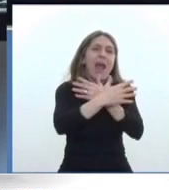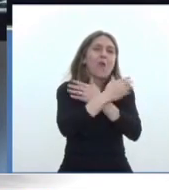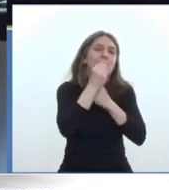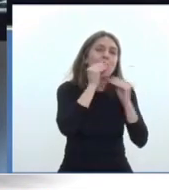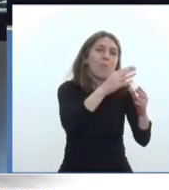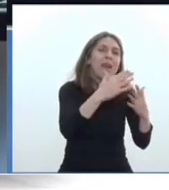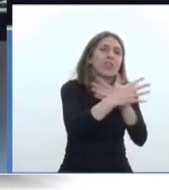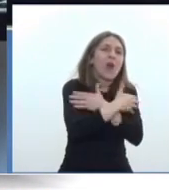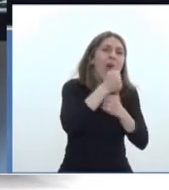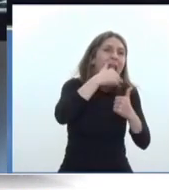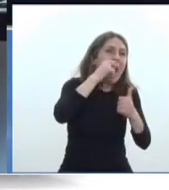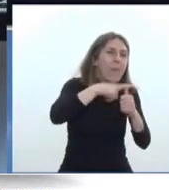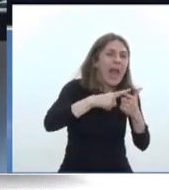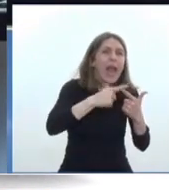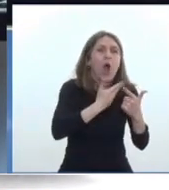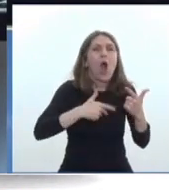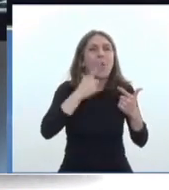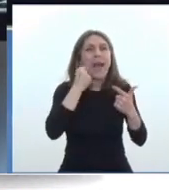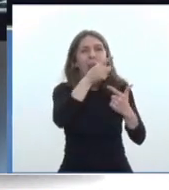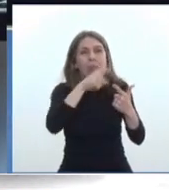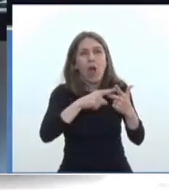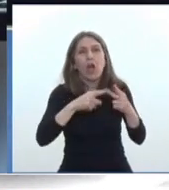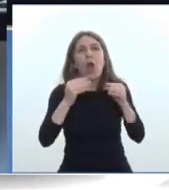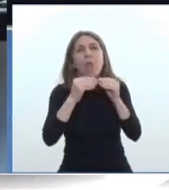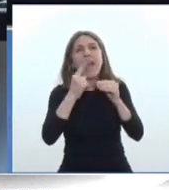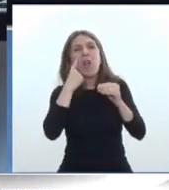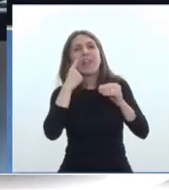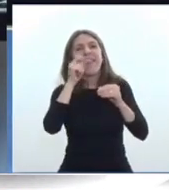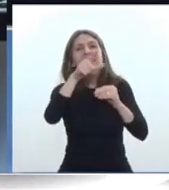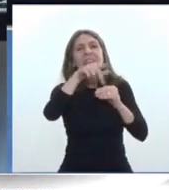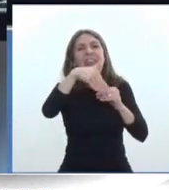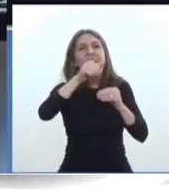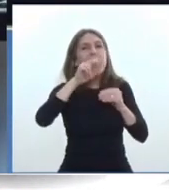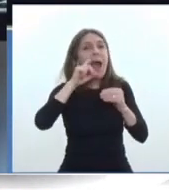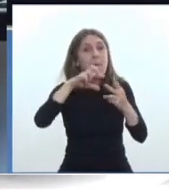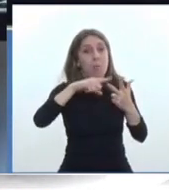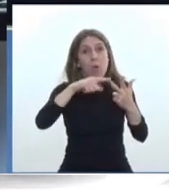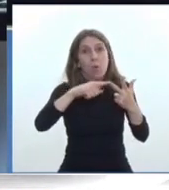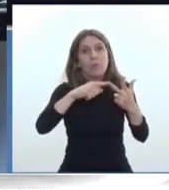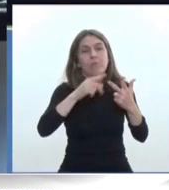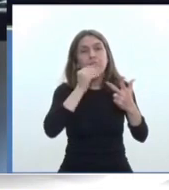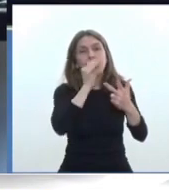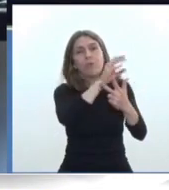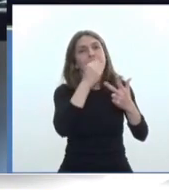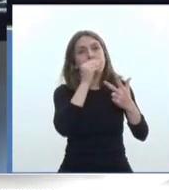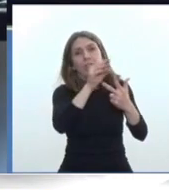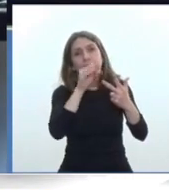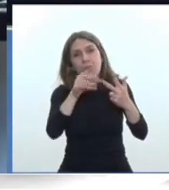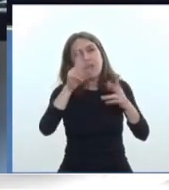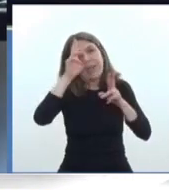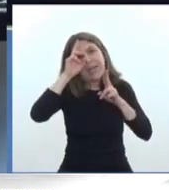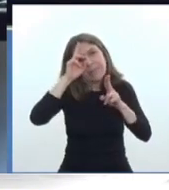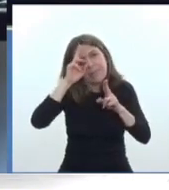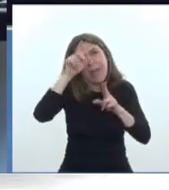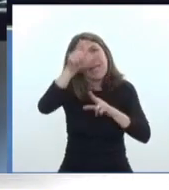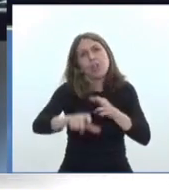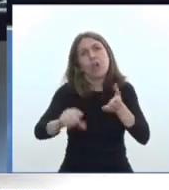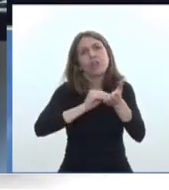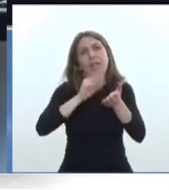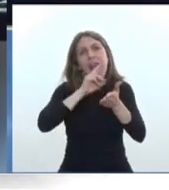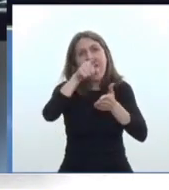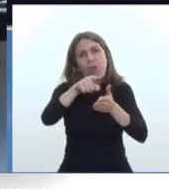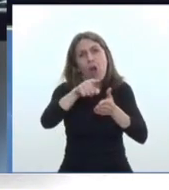abrazo enorme, mi querido compañero Intendente de Maipú. Mi respeto y mi saludo a la Senadora